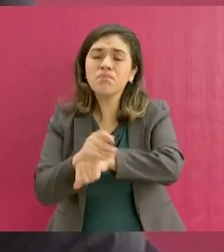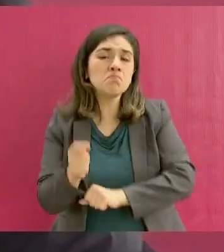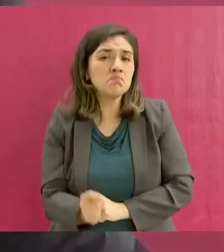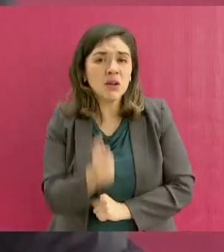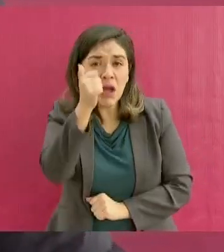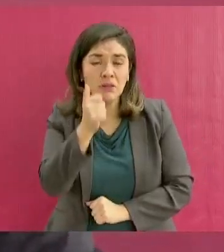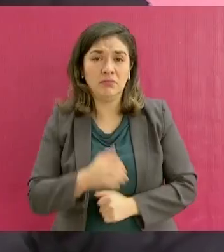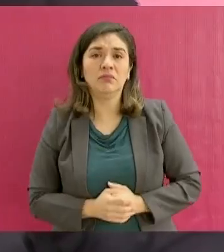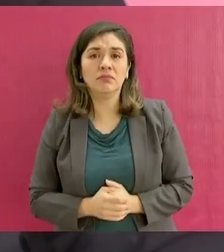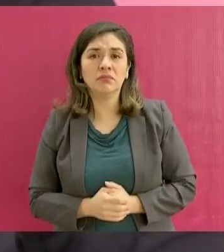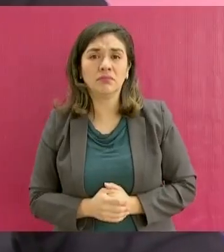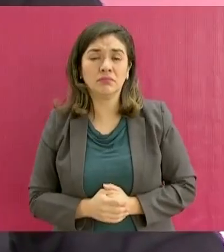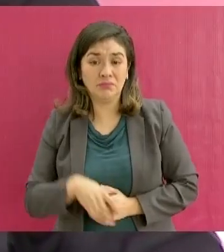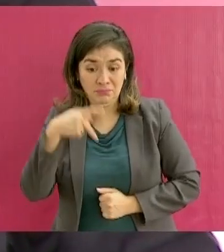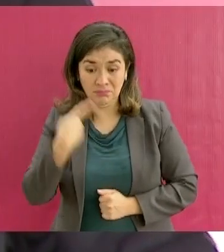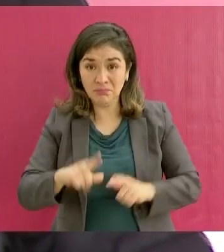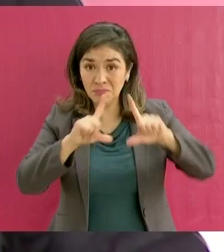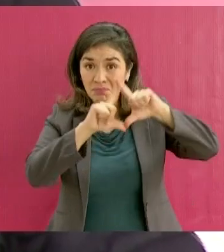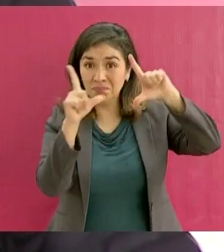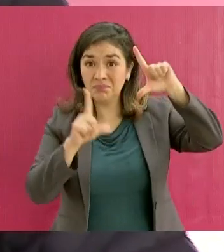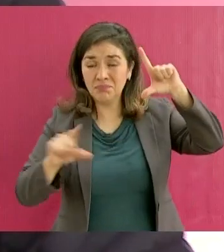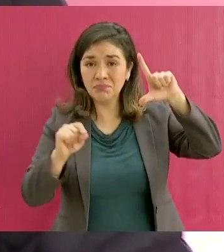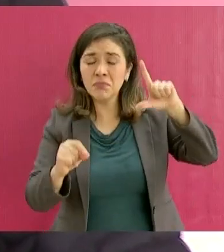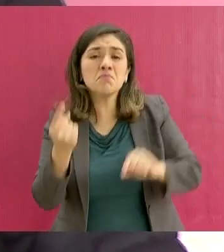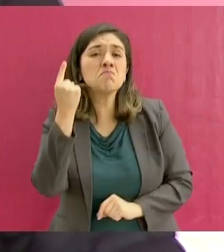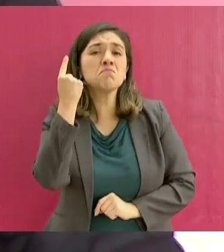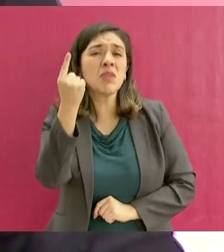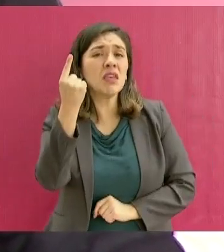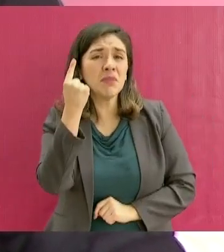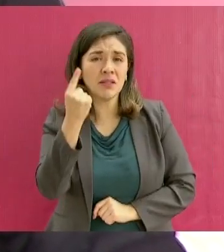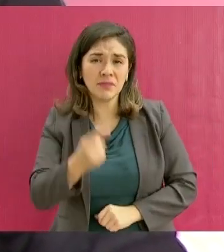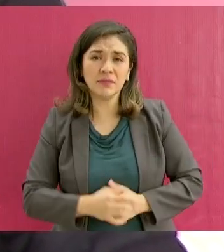La patria es primero,